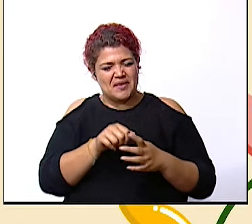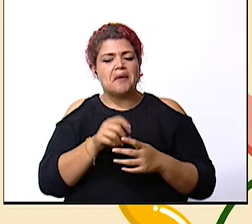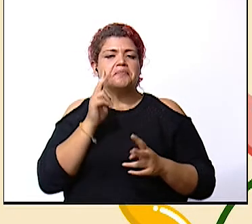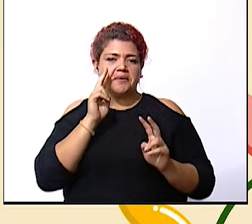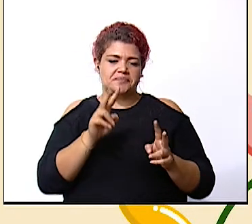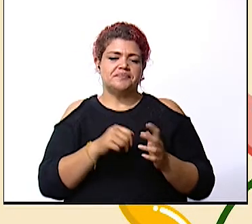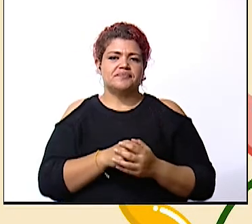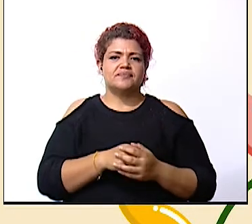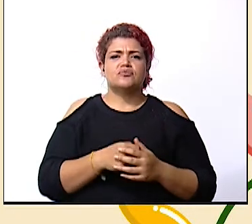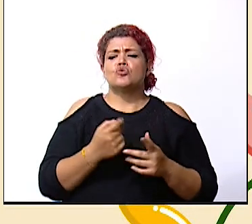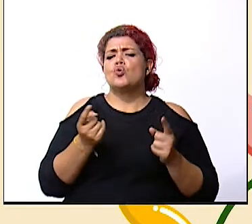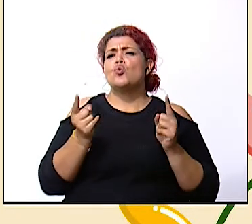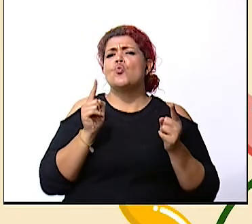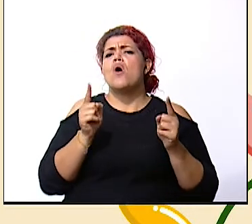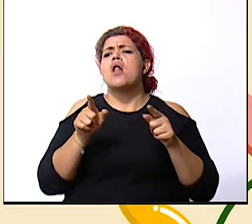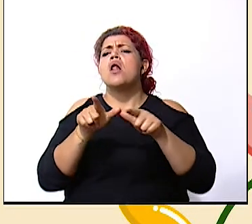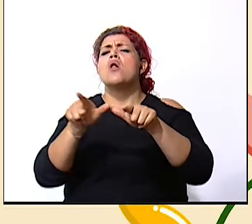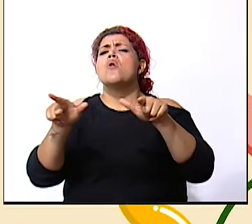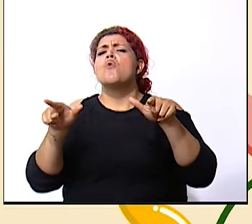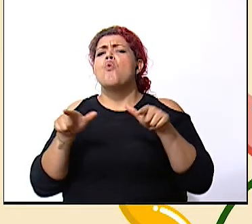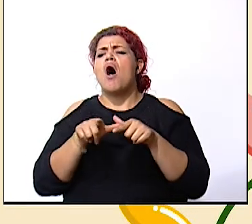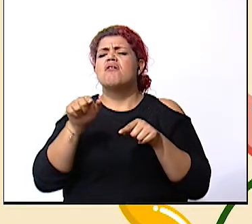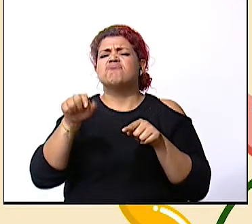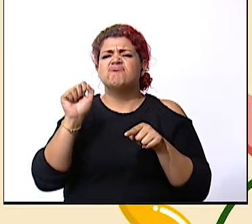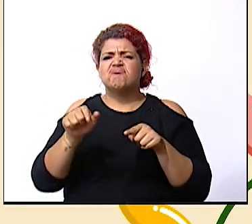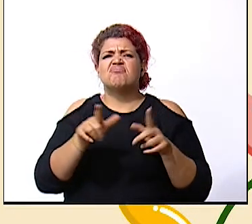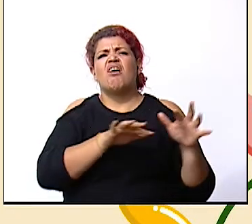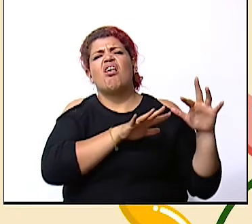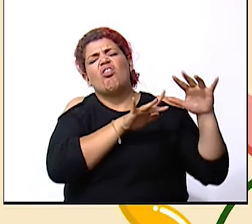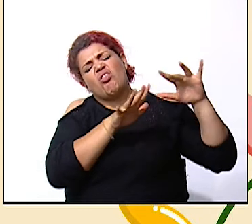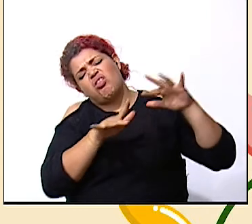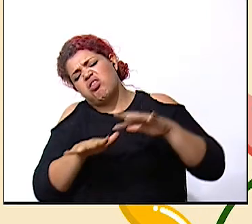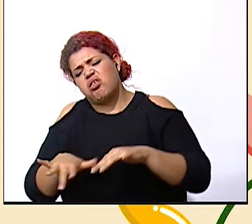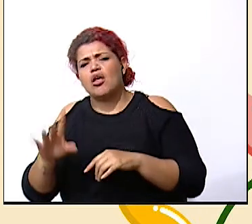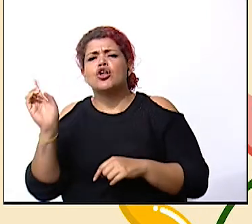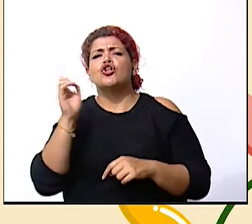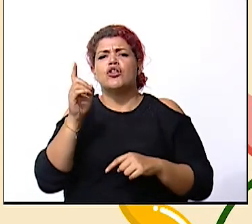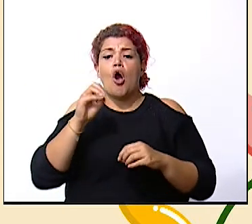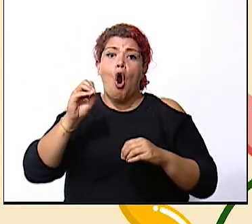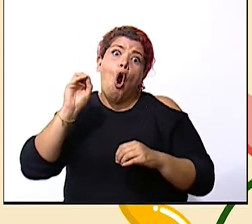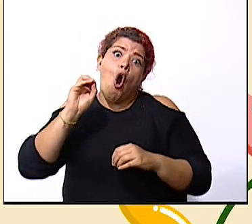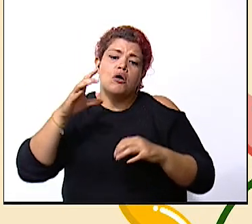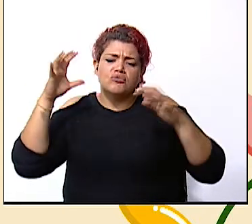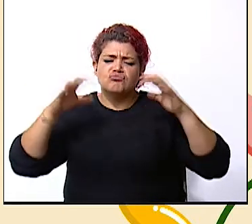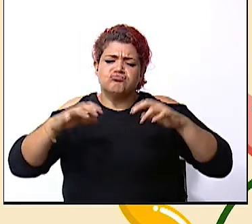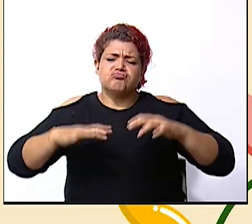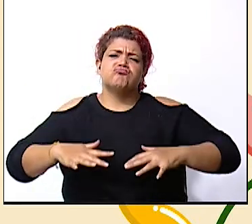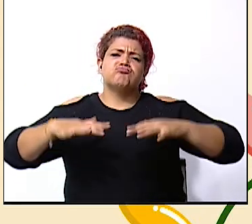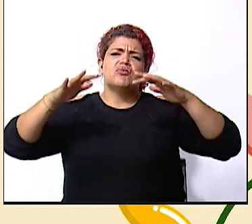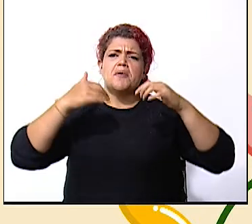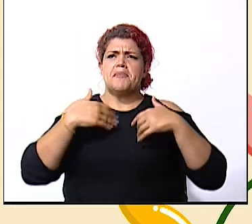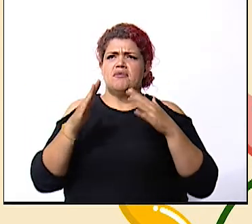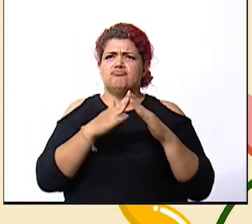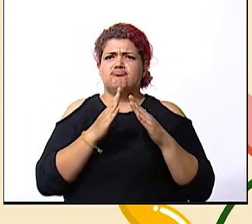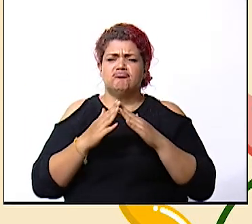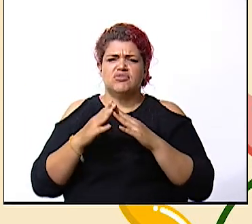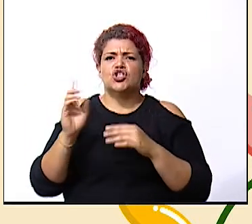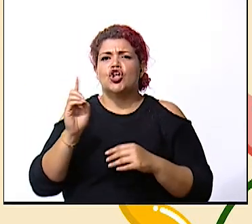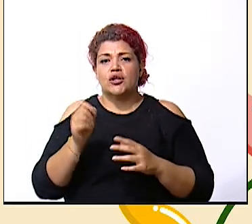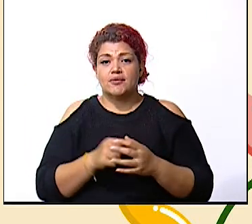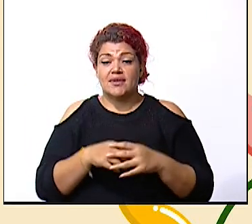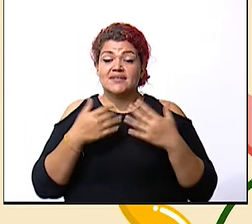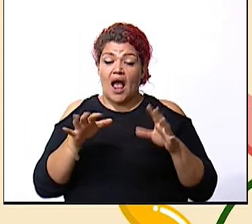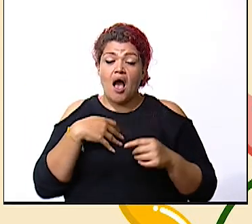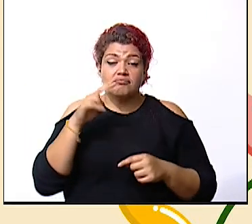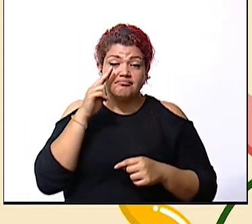bueno cuáles son las zonas propensas a deslizamientos o inundaciones que existen en mi comunidad y ya pudimos ver